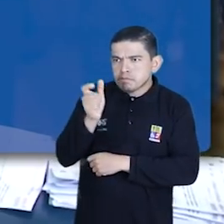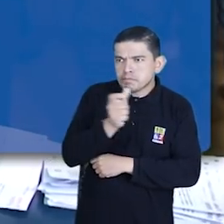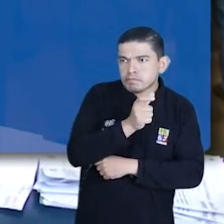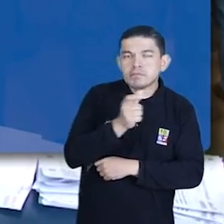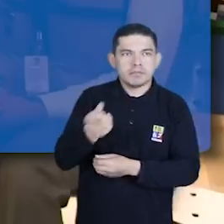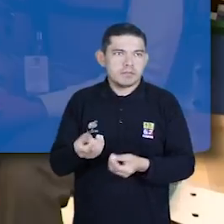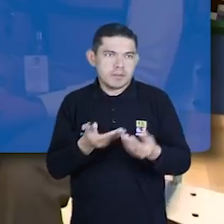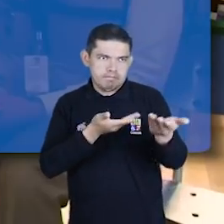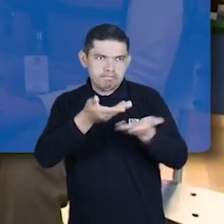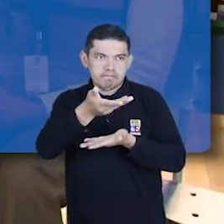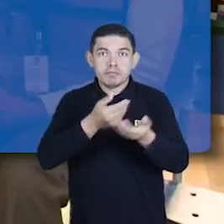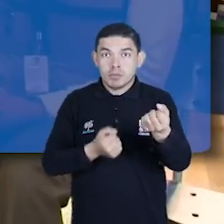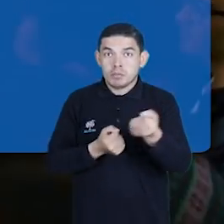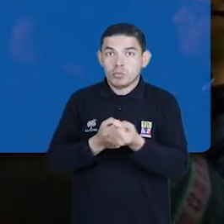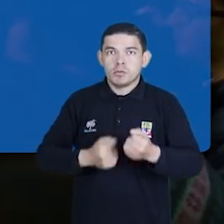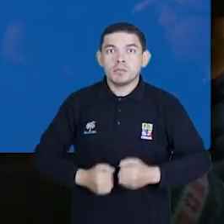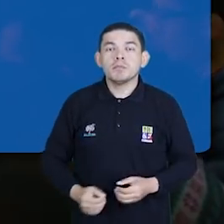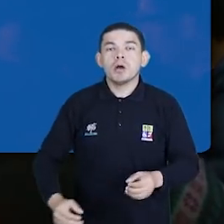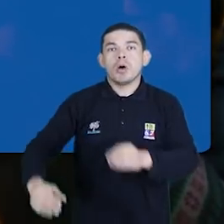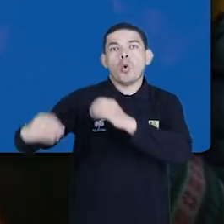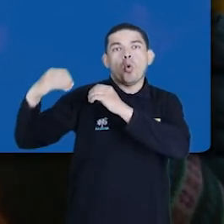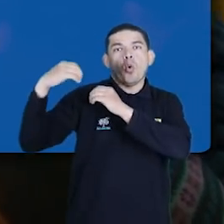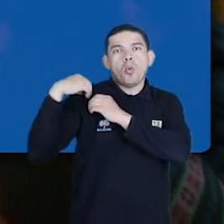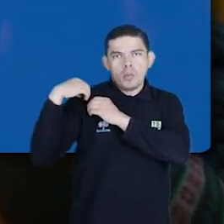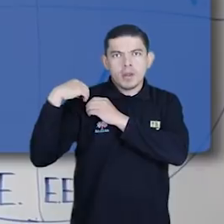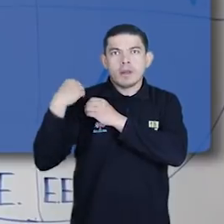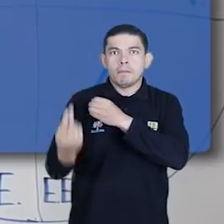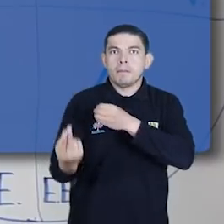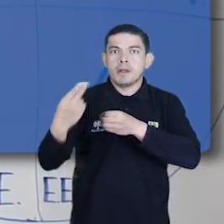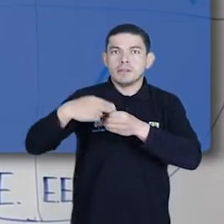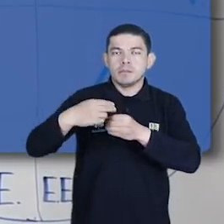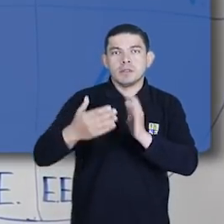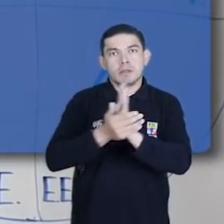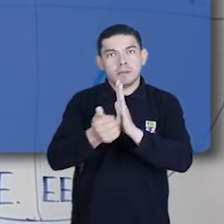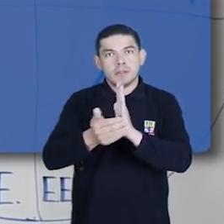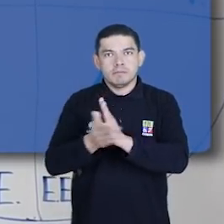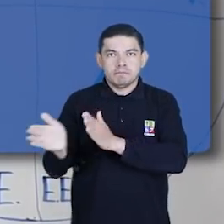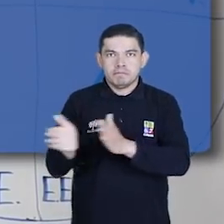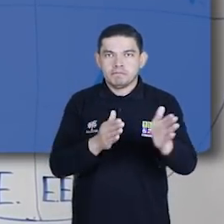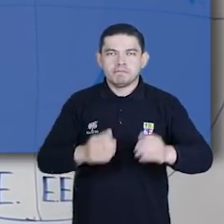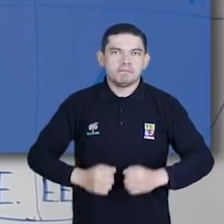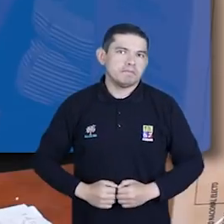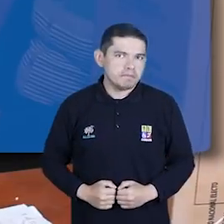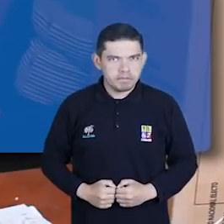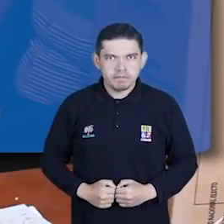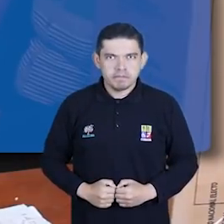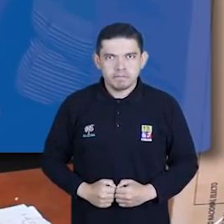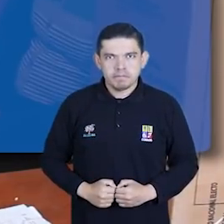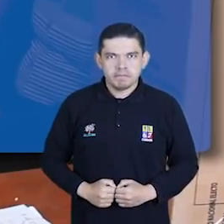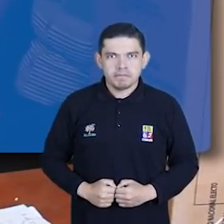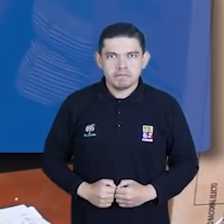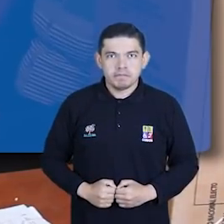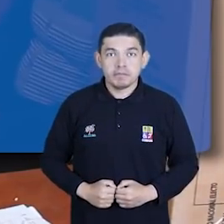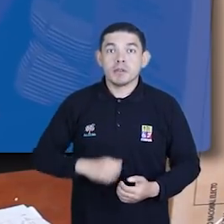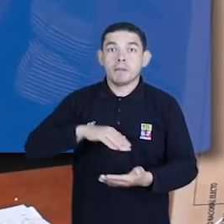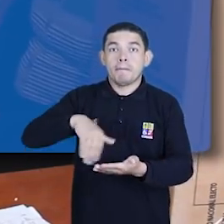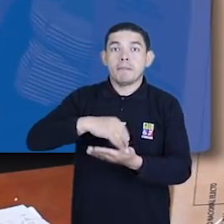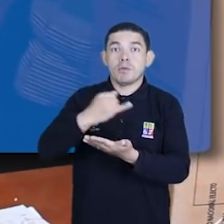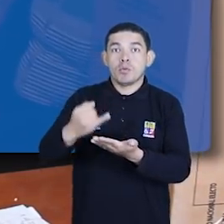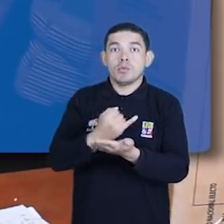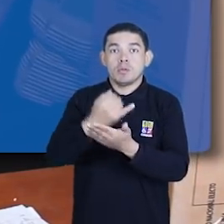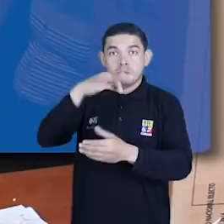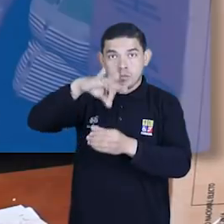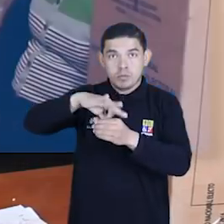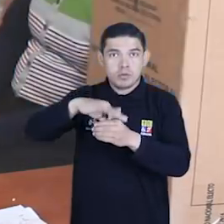facilitar la tarea de los observadores acreditados oficialmente y participar de manera obligatoria en las actividades de capacitación